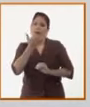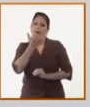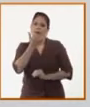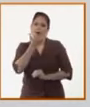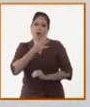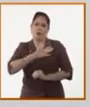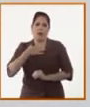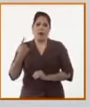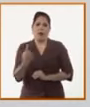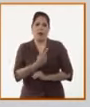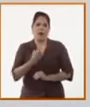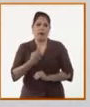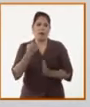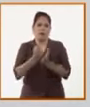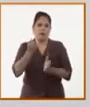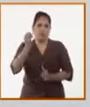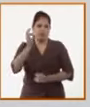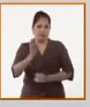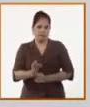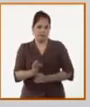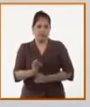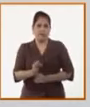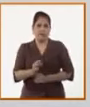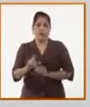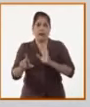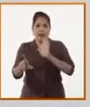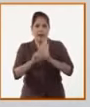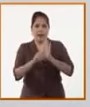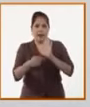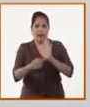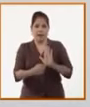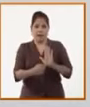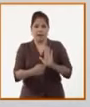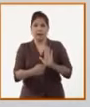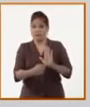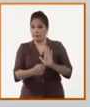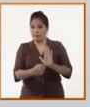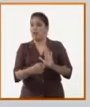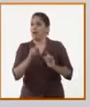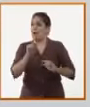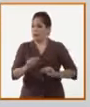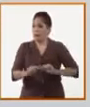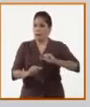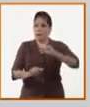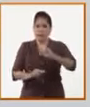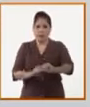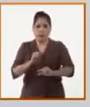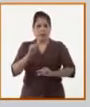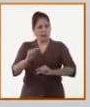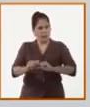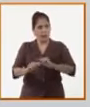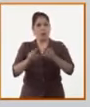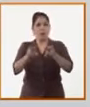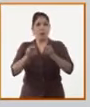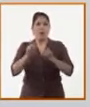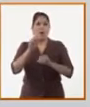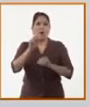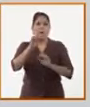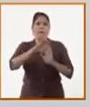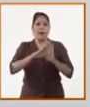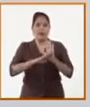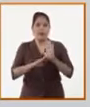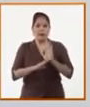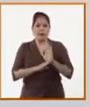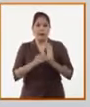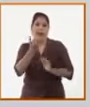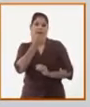fiscal que hoy se ha aprobado en la propia ley. Y que paulatinamente hay que ir adoptando medidas para poder disminuir